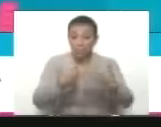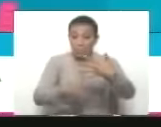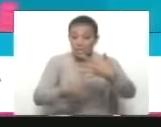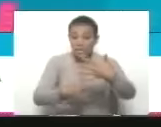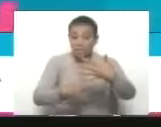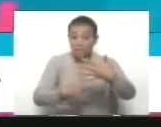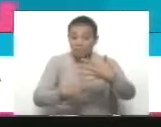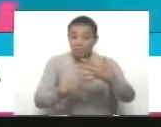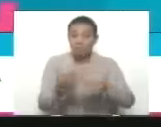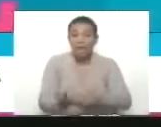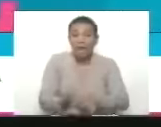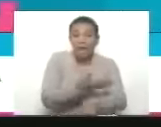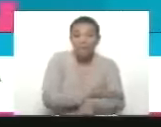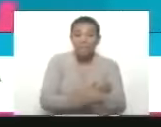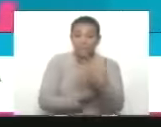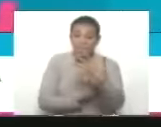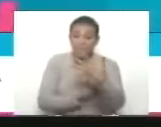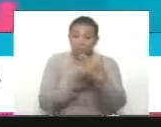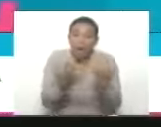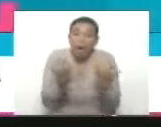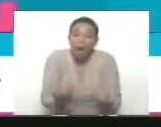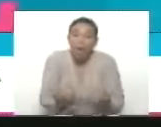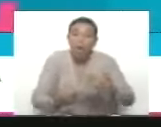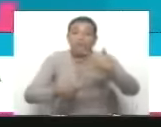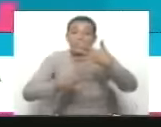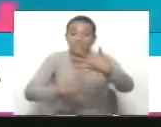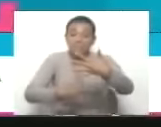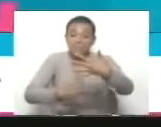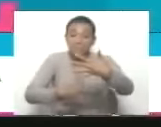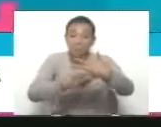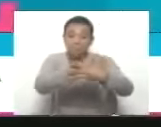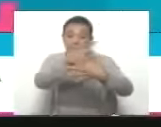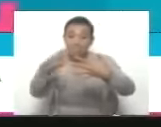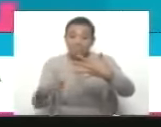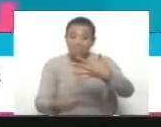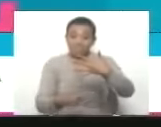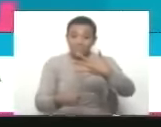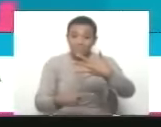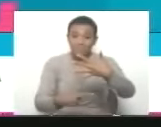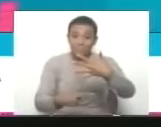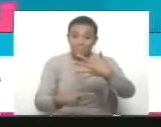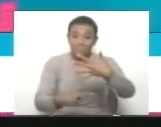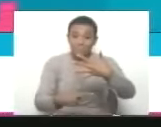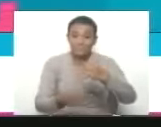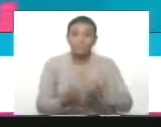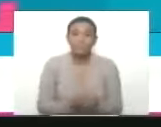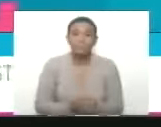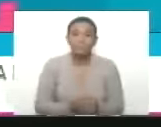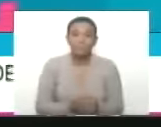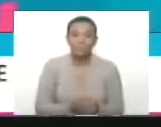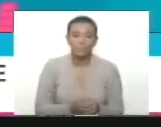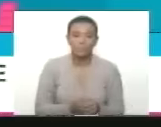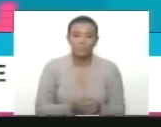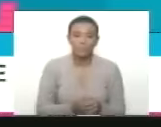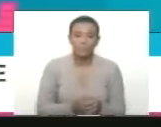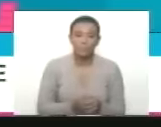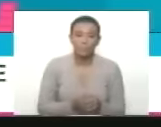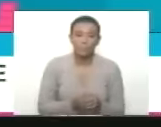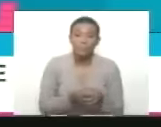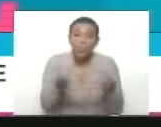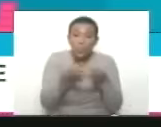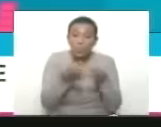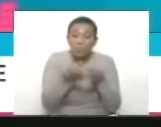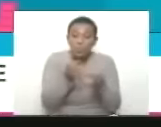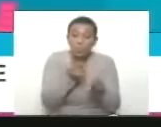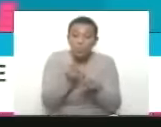ser seis vértices de la gran misión Venezuela Mujer. ¿Ah? Bueno. Y un equipo